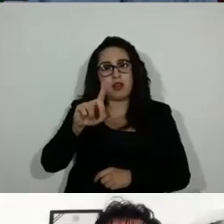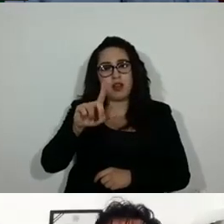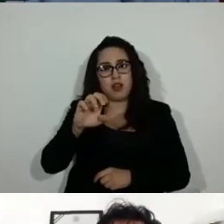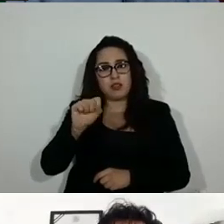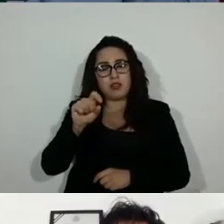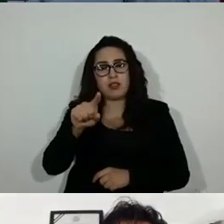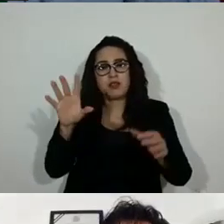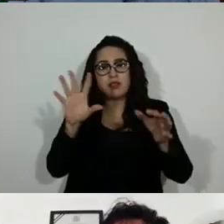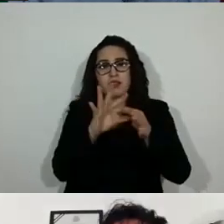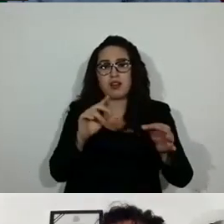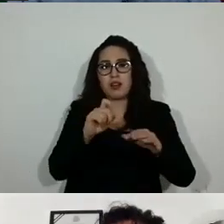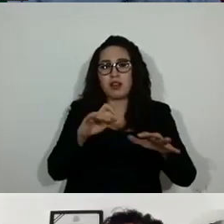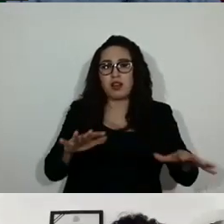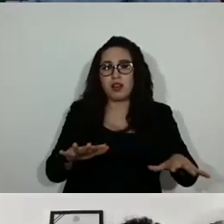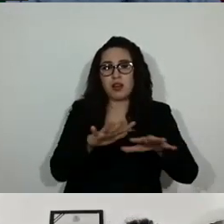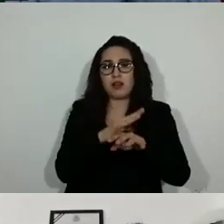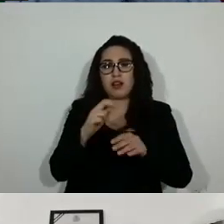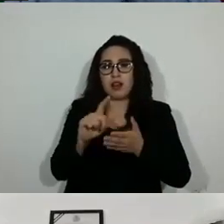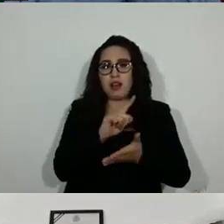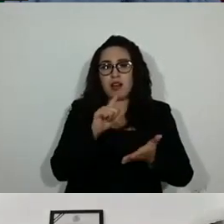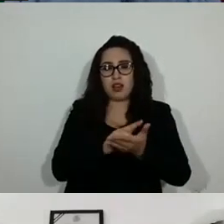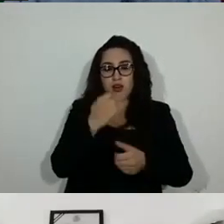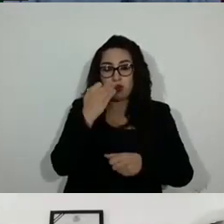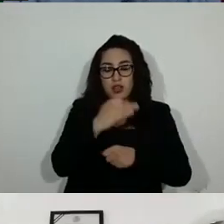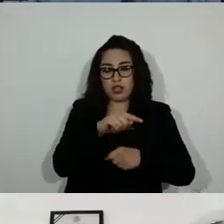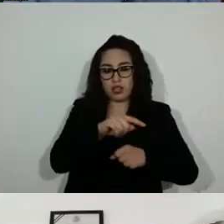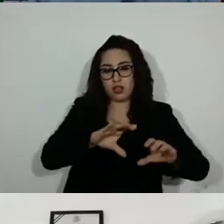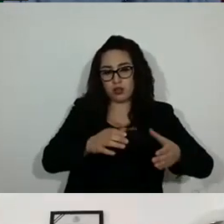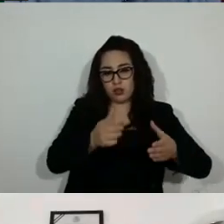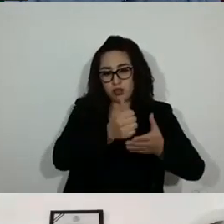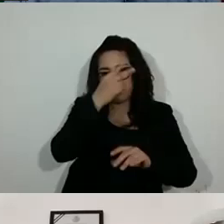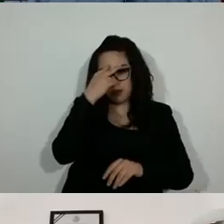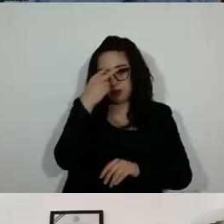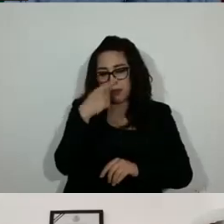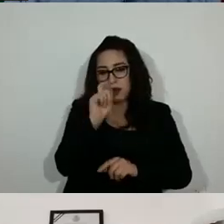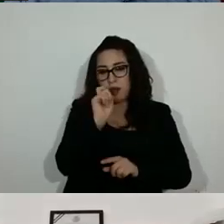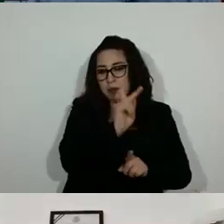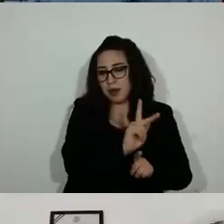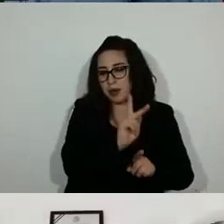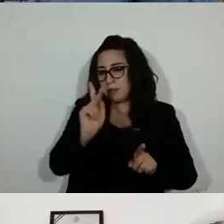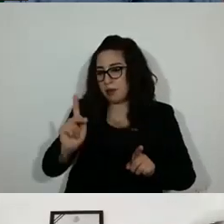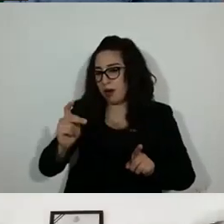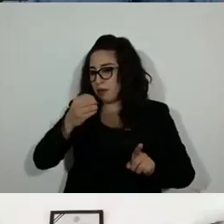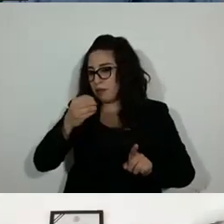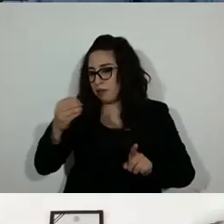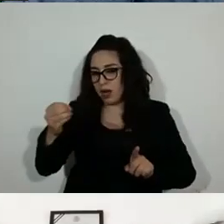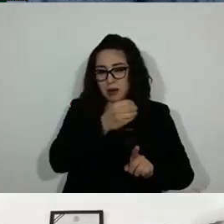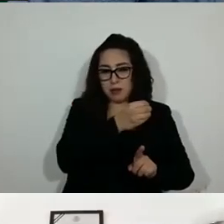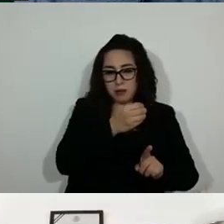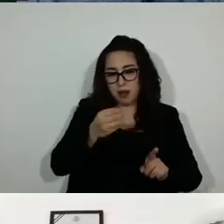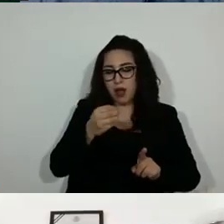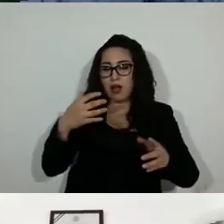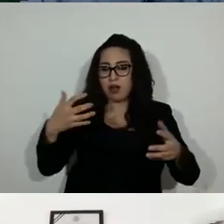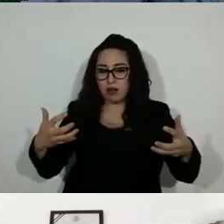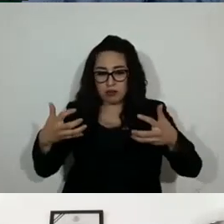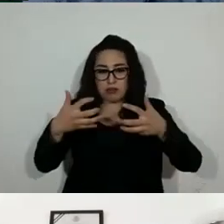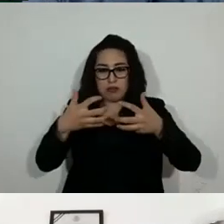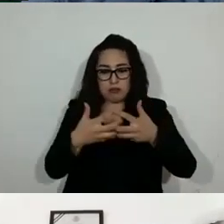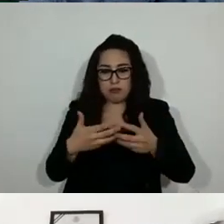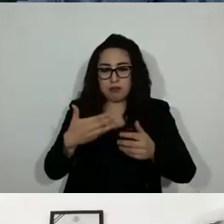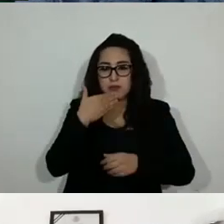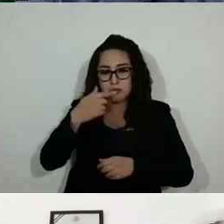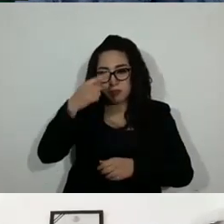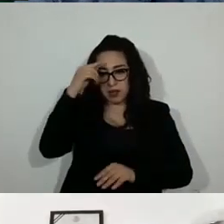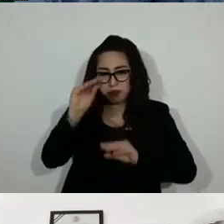la ley orgánica y el reglamento de este Congreso, a fin de homologar los elementos y requisitos que deben de contener los dictámenes.